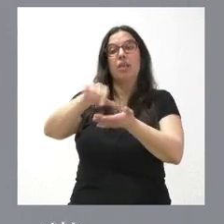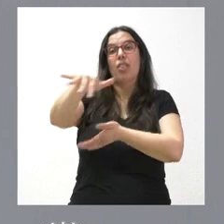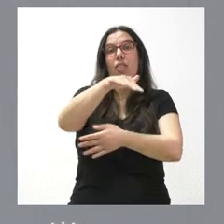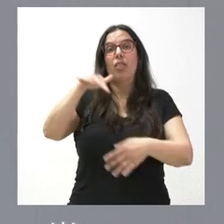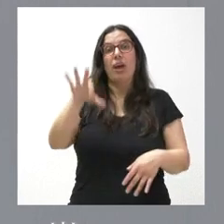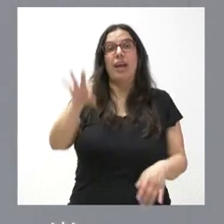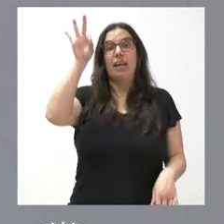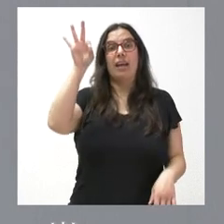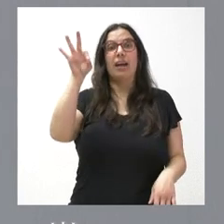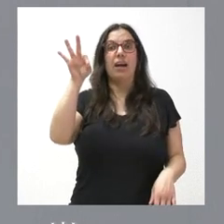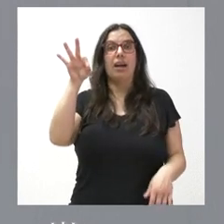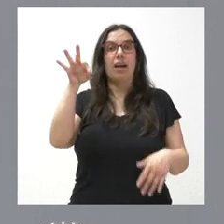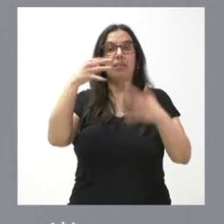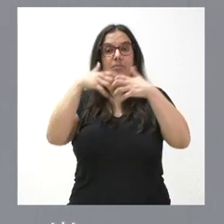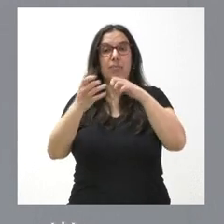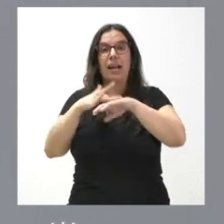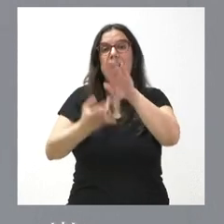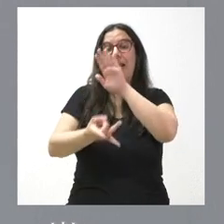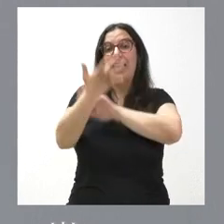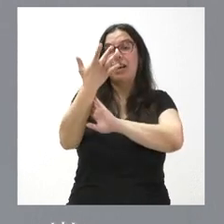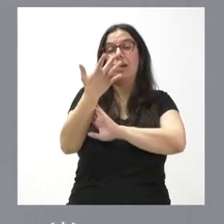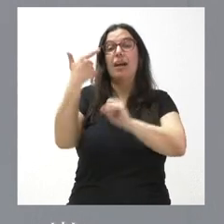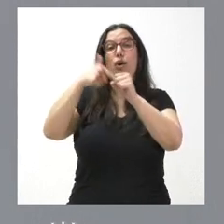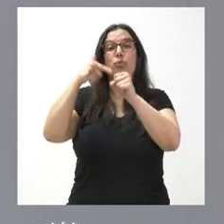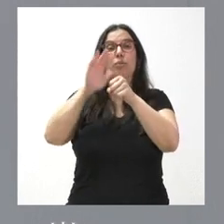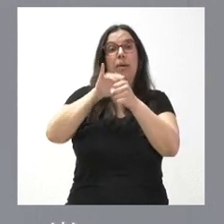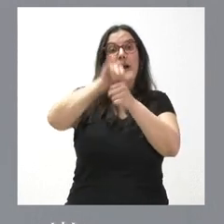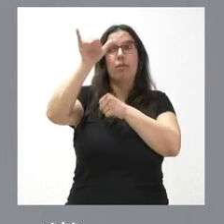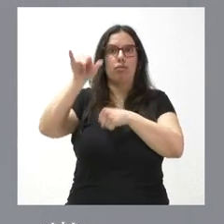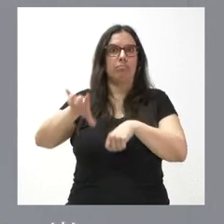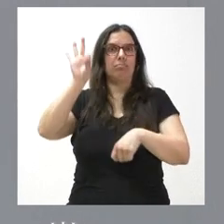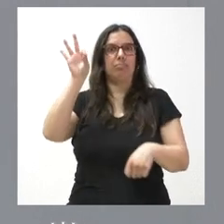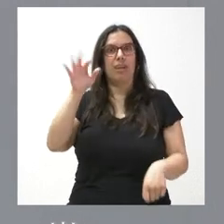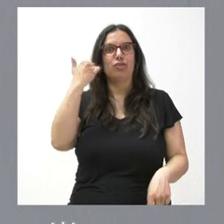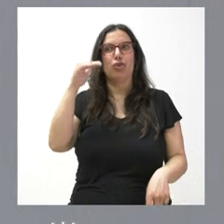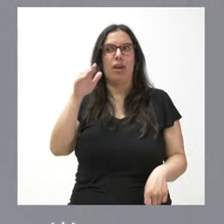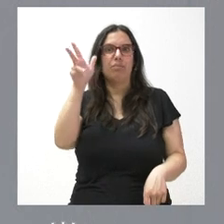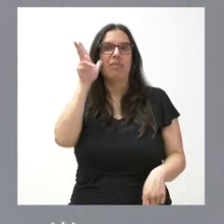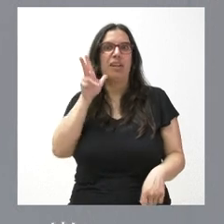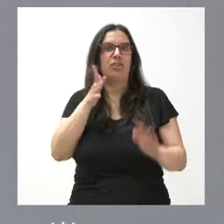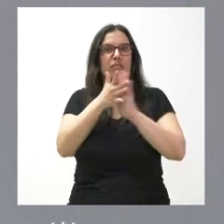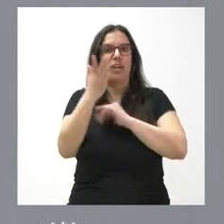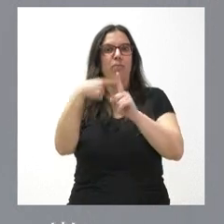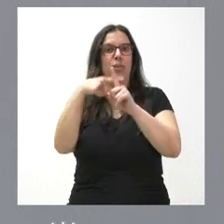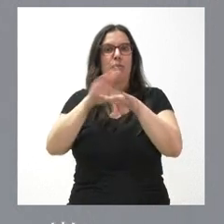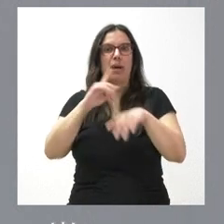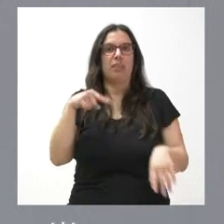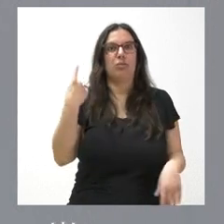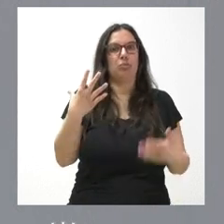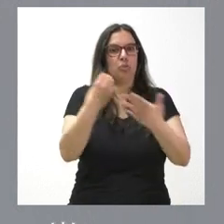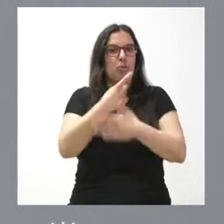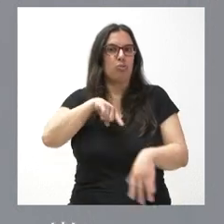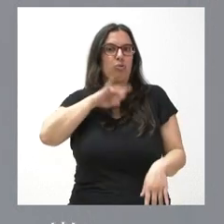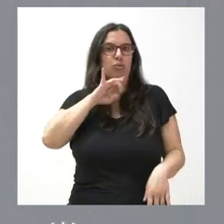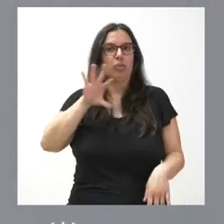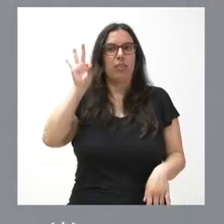combustible ecológico de aviación de toda Europa sea en Soria. Y es algo positivo para todos. Nos sentimos muy contentos de esta decisión.